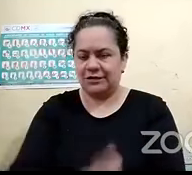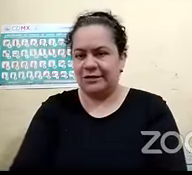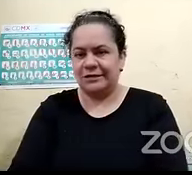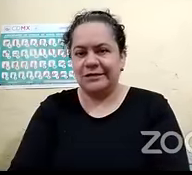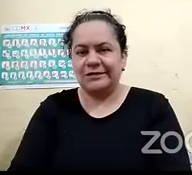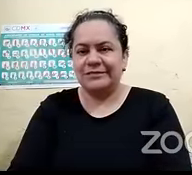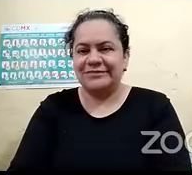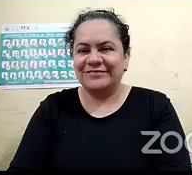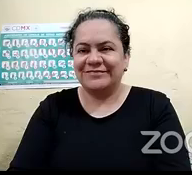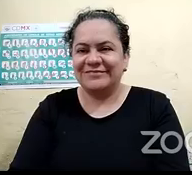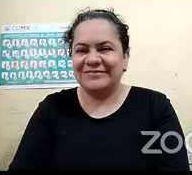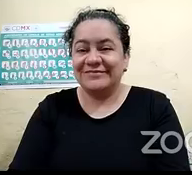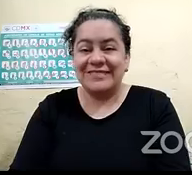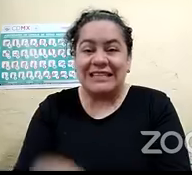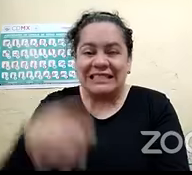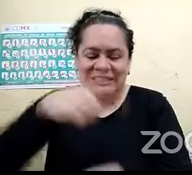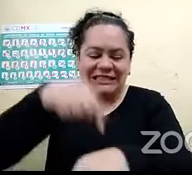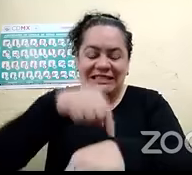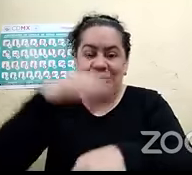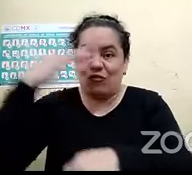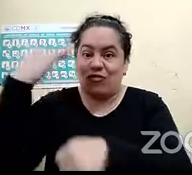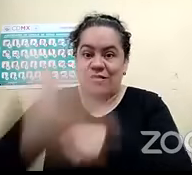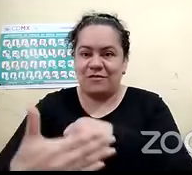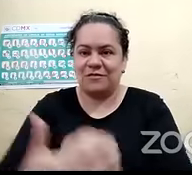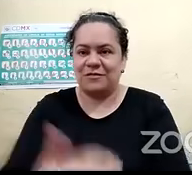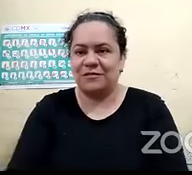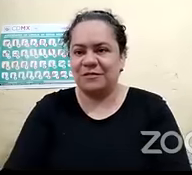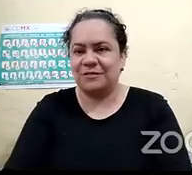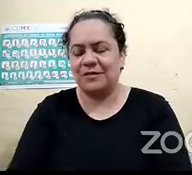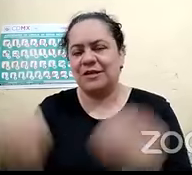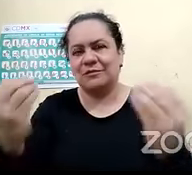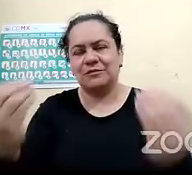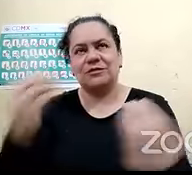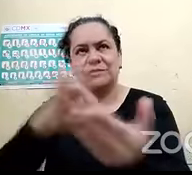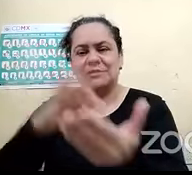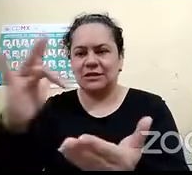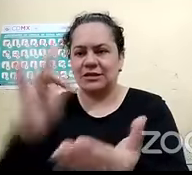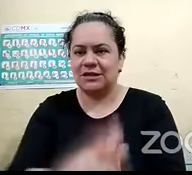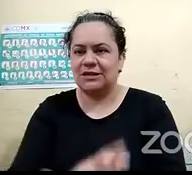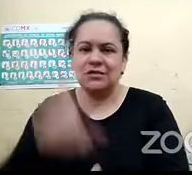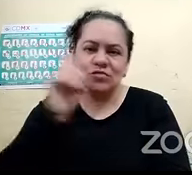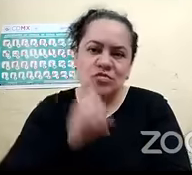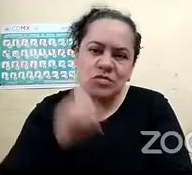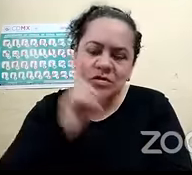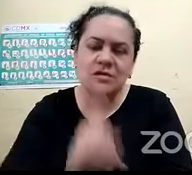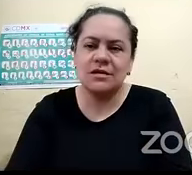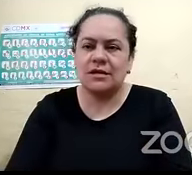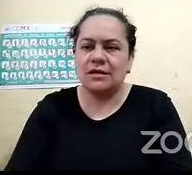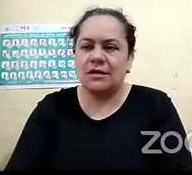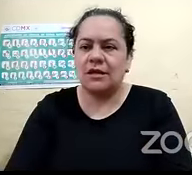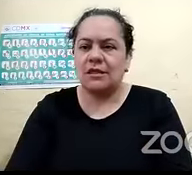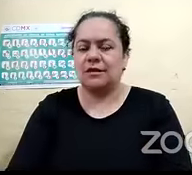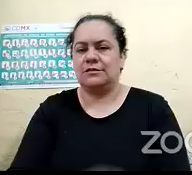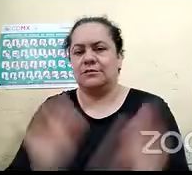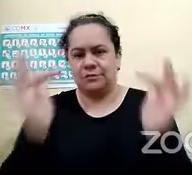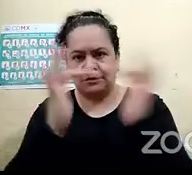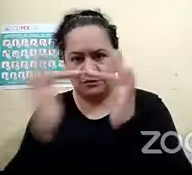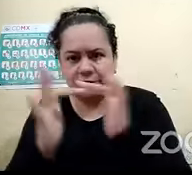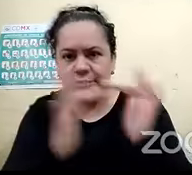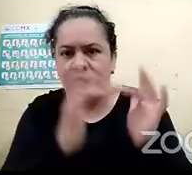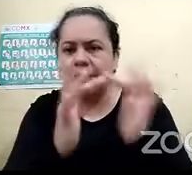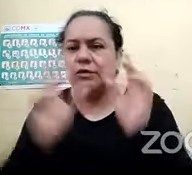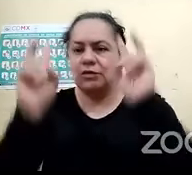porque nos superpasamos de tiempo nada más agradecerles nuevamente chicas después contactamos bien las fechas para la siguiente